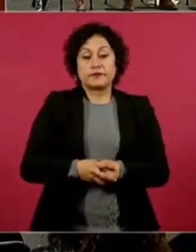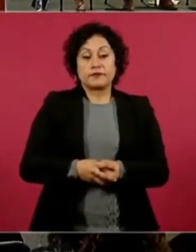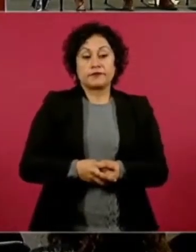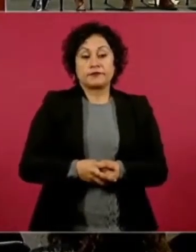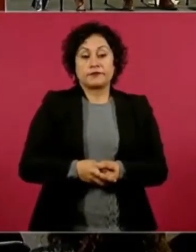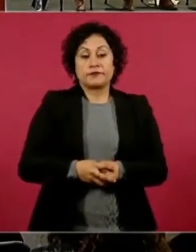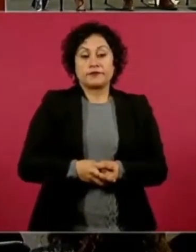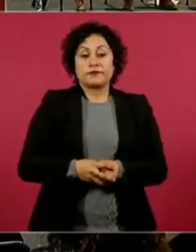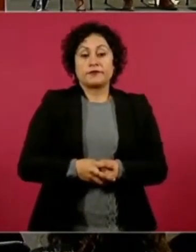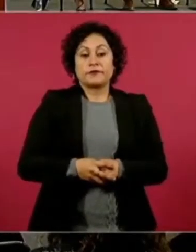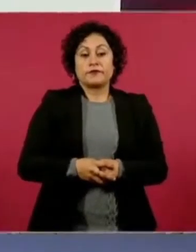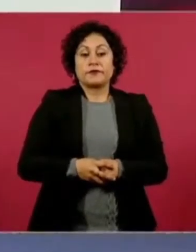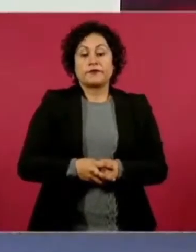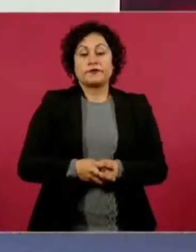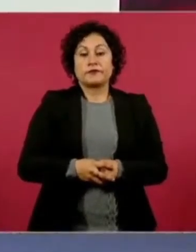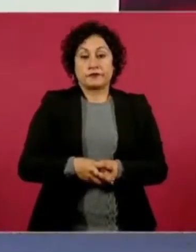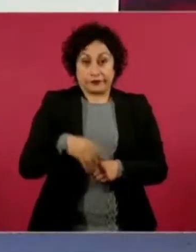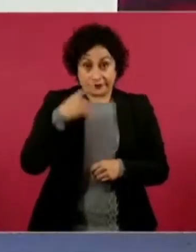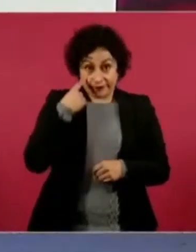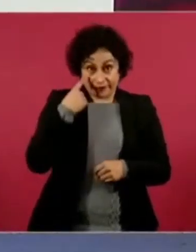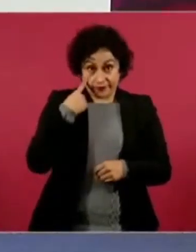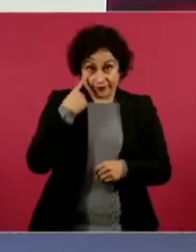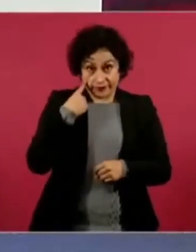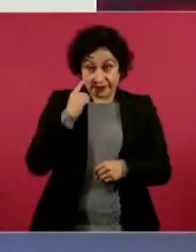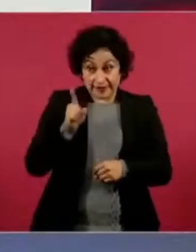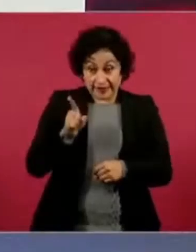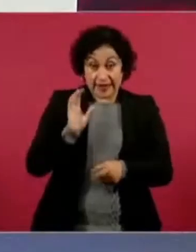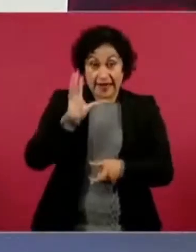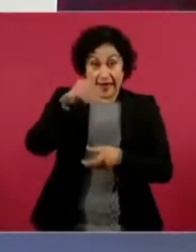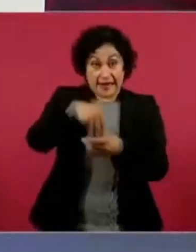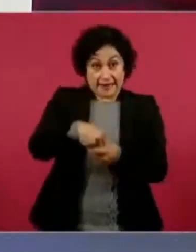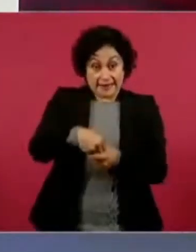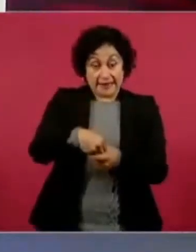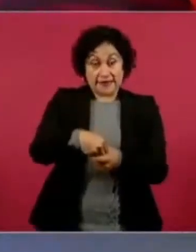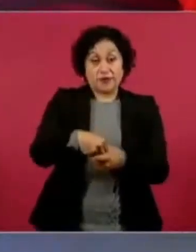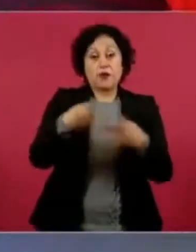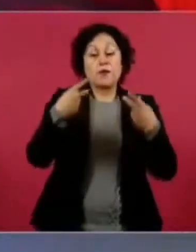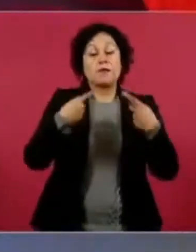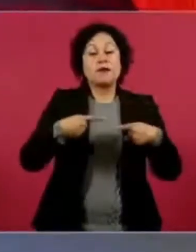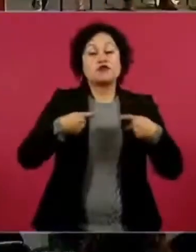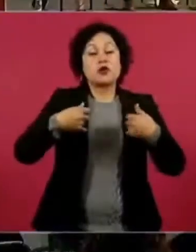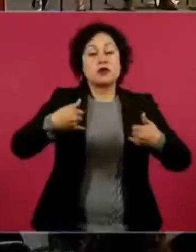hay 100 jóvenes del programa Jóvenes Construyendo el Futuro